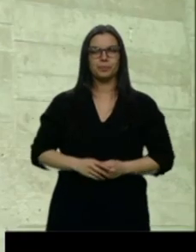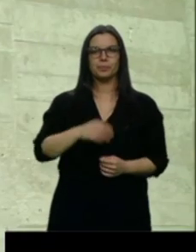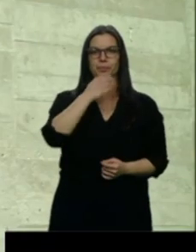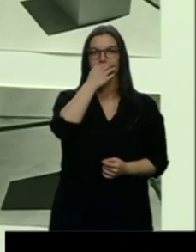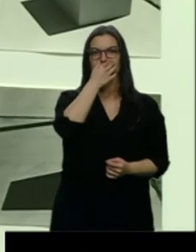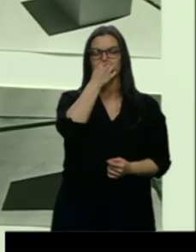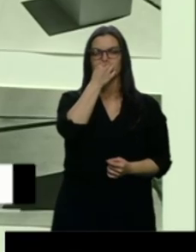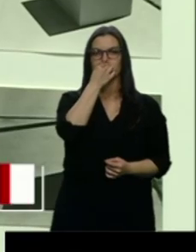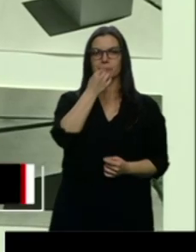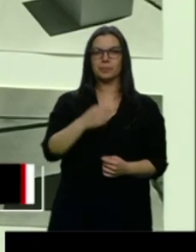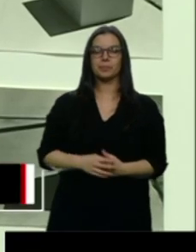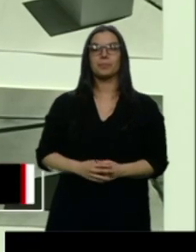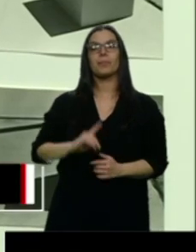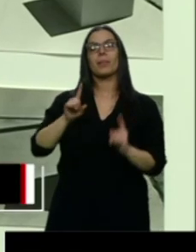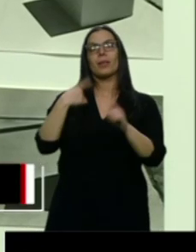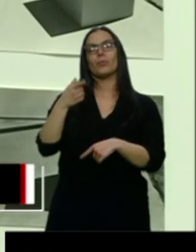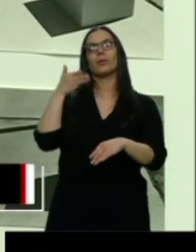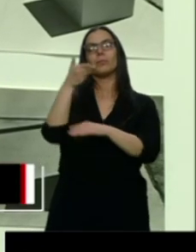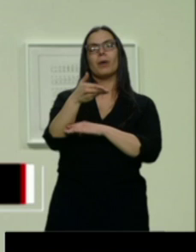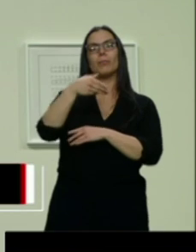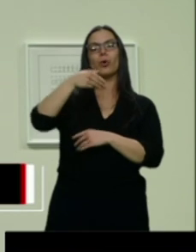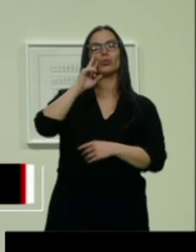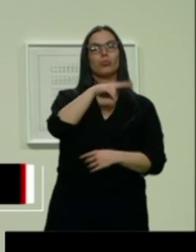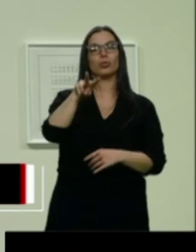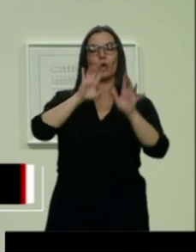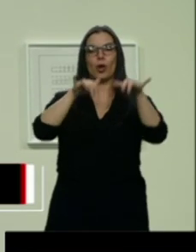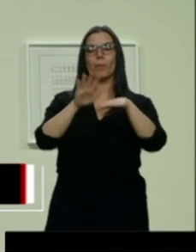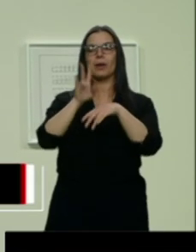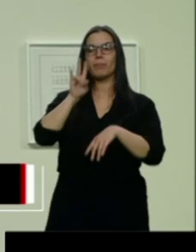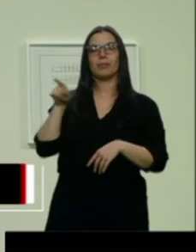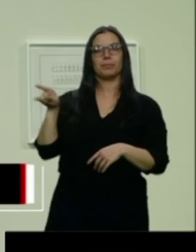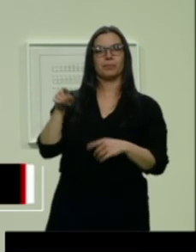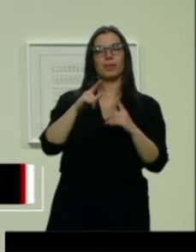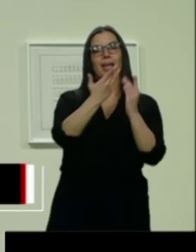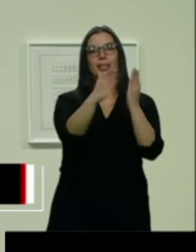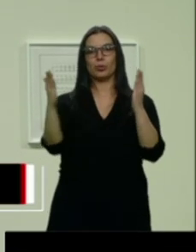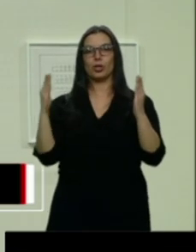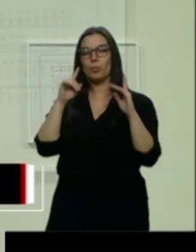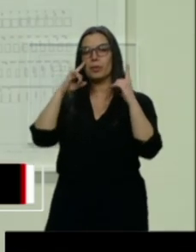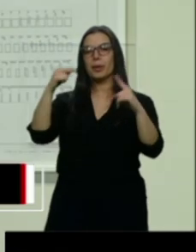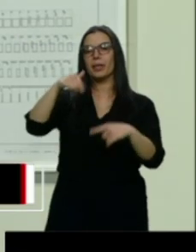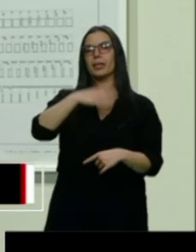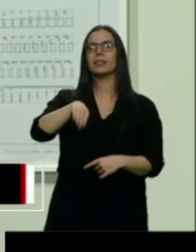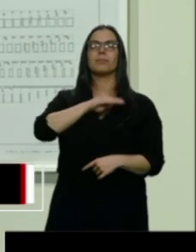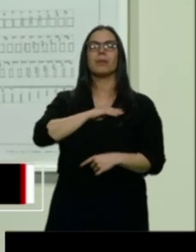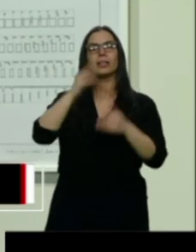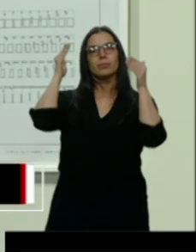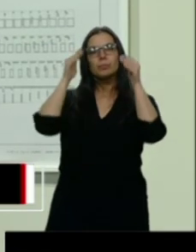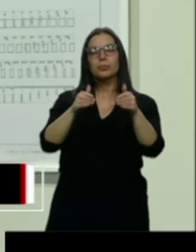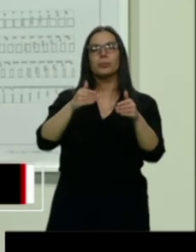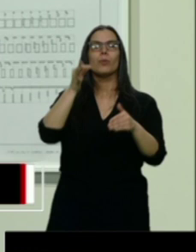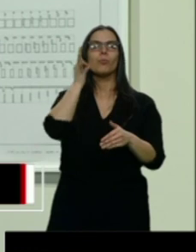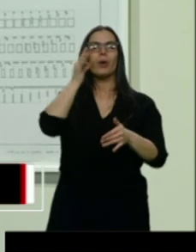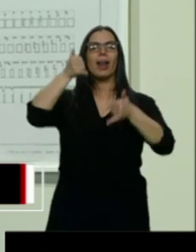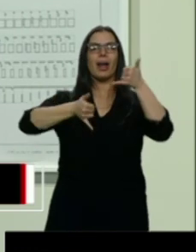También estaremos en el Musac de León para recorrer esta exposición, la primera en España dedicada a la argelina Chana Orvich. Se